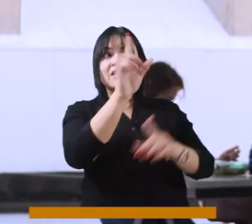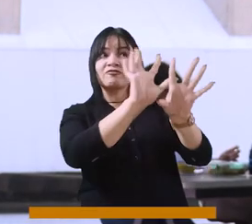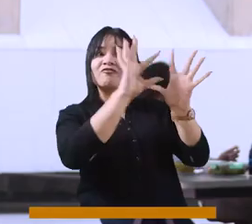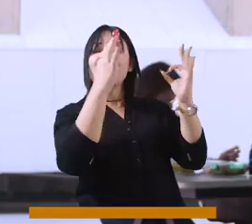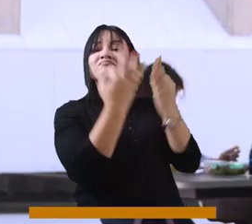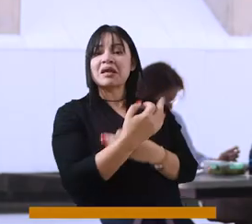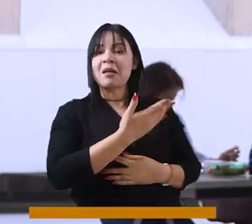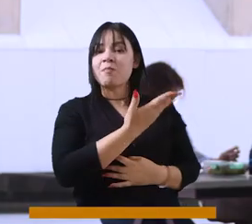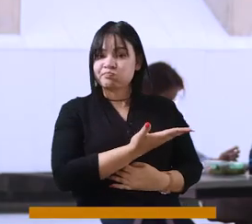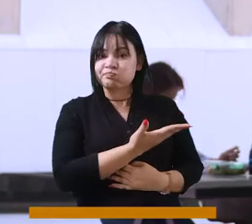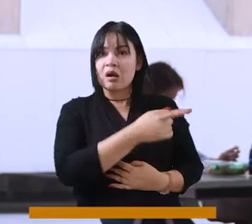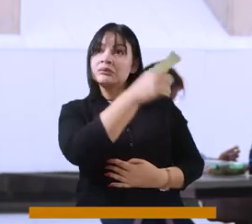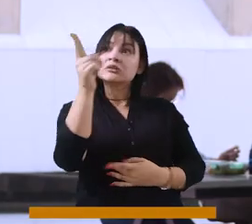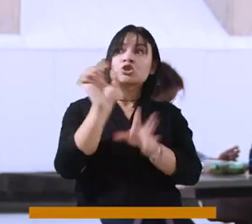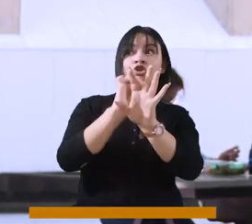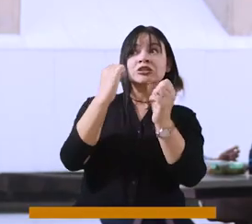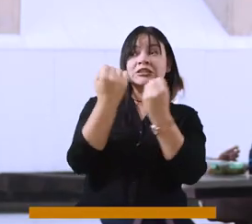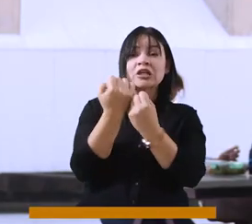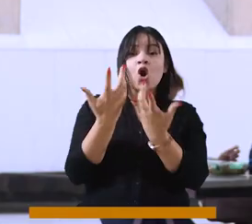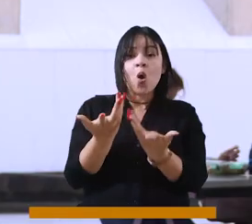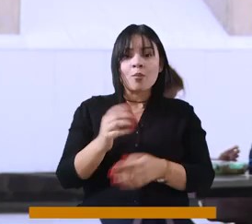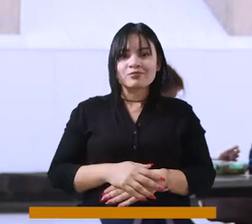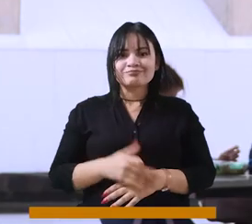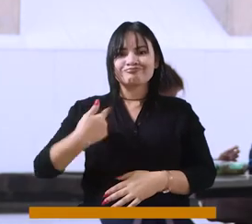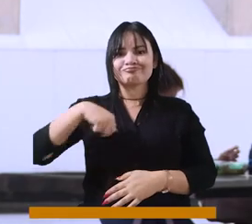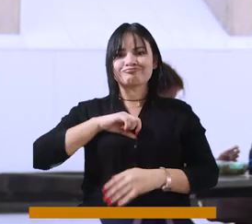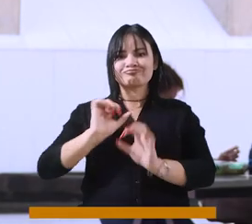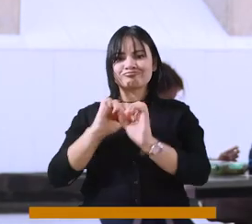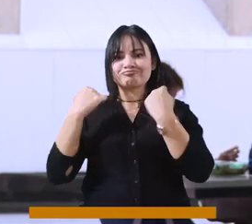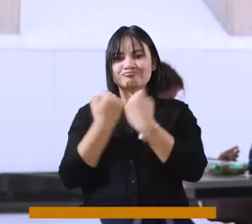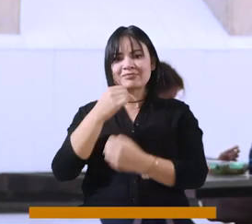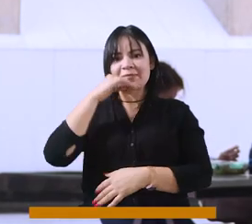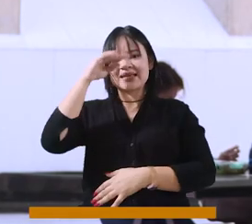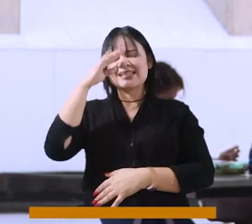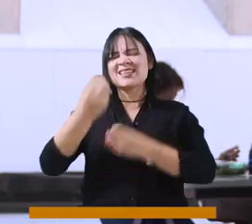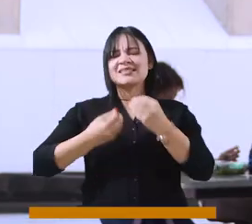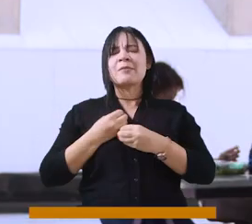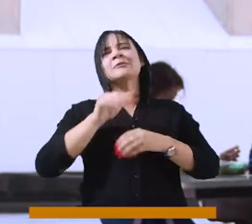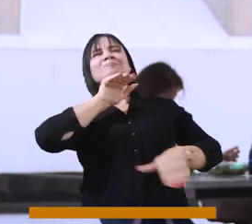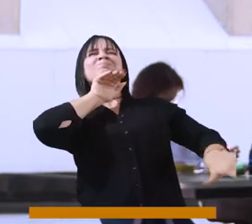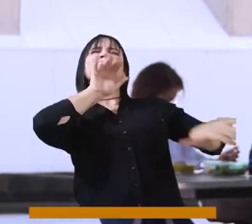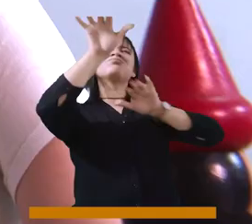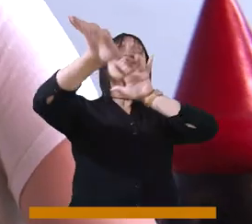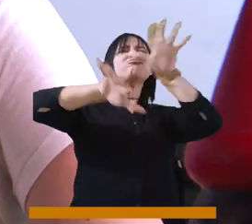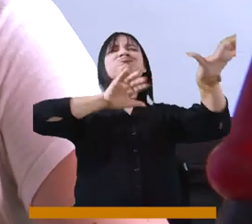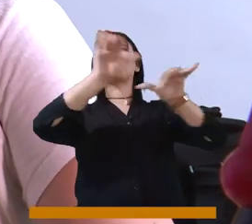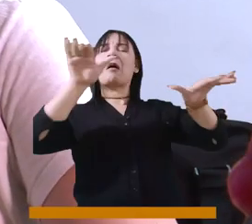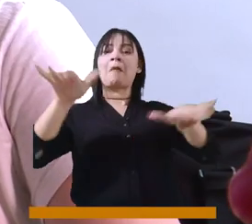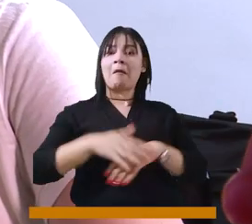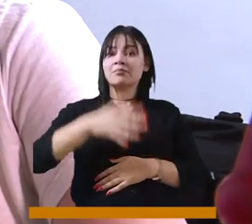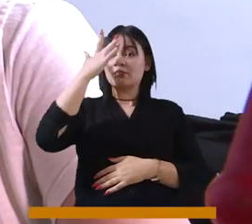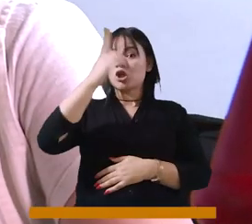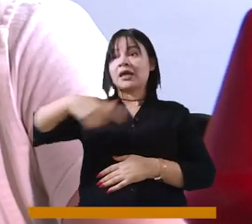porcentaje de responsabilidad lo que ha sido en la sociedad. Entonces nosotros desde esta curul, desde el Consejo de Medellín, hemos alzado nuestras voces varias veces,